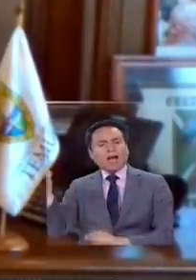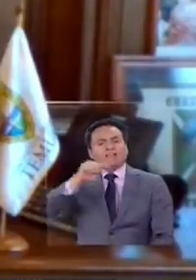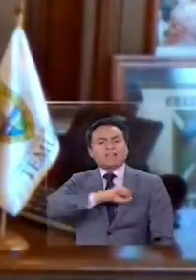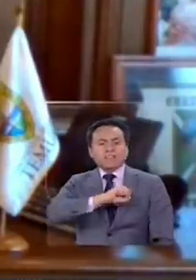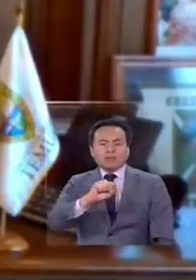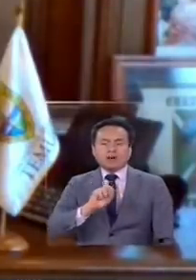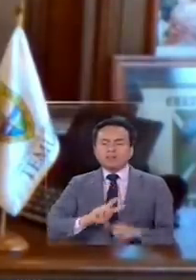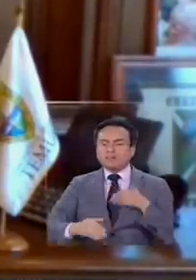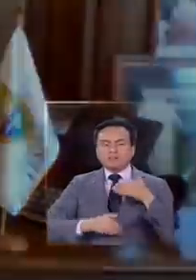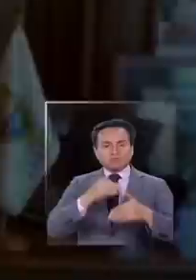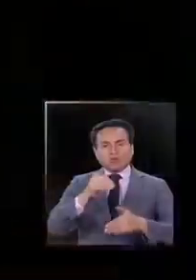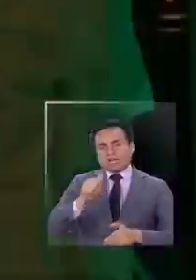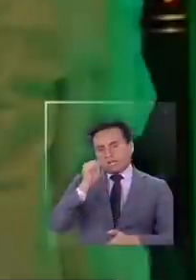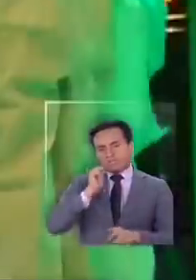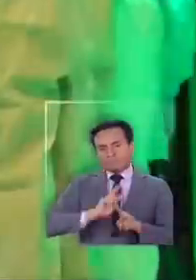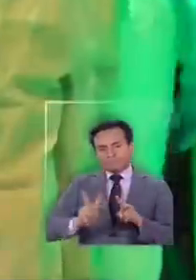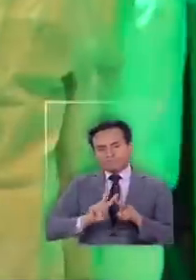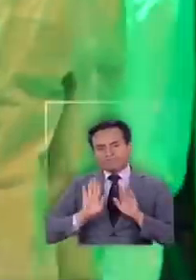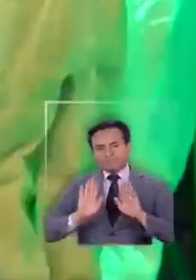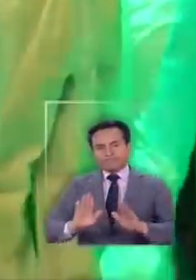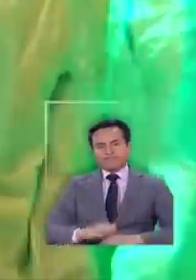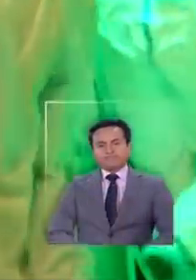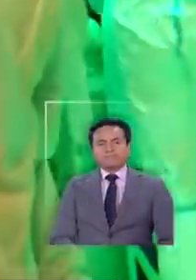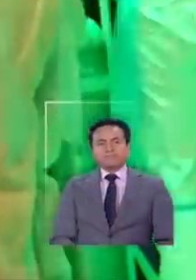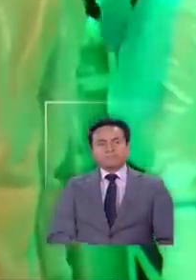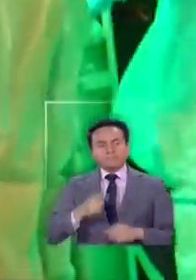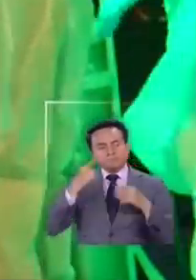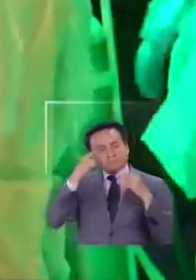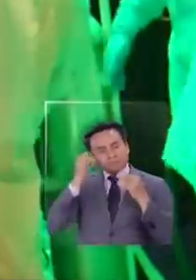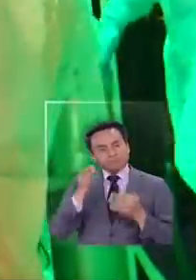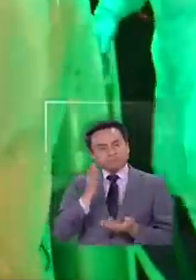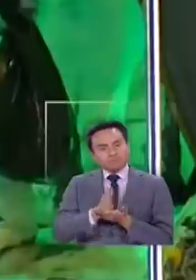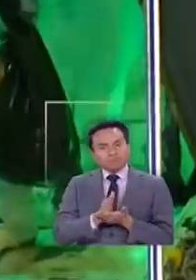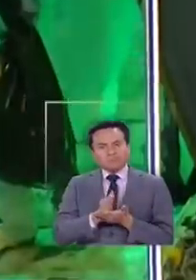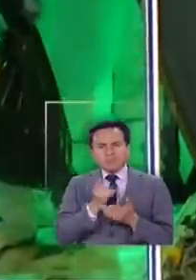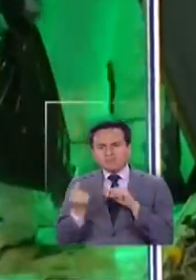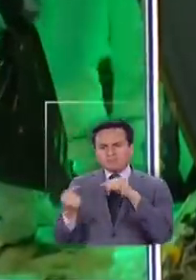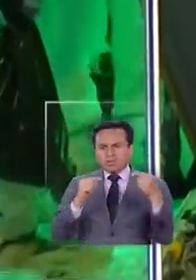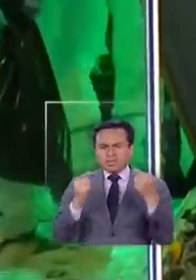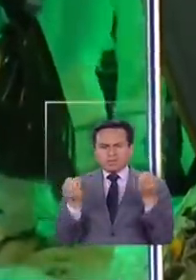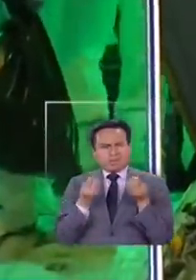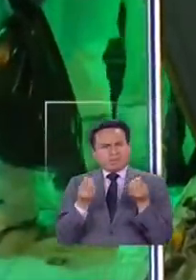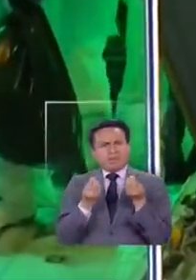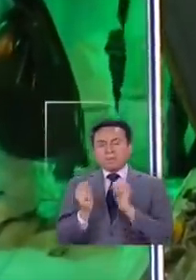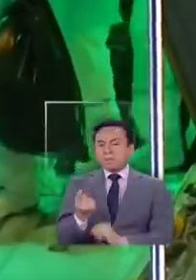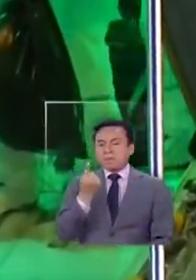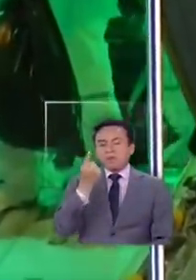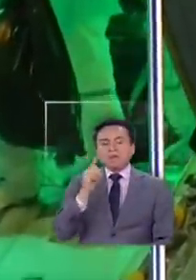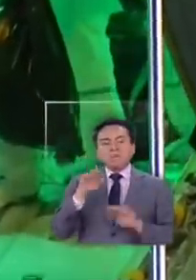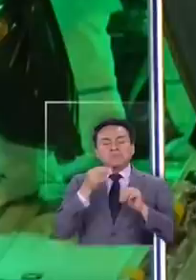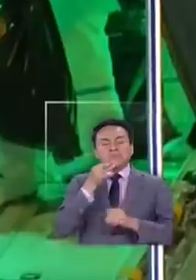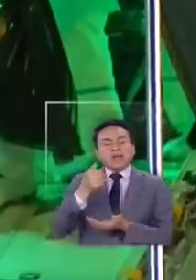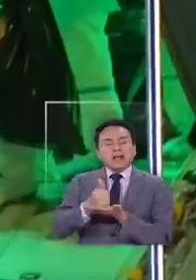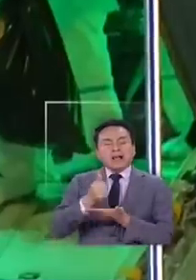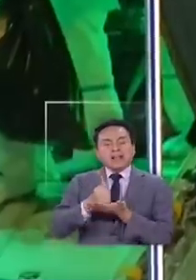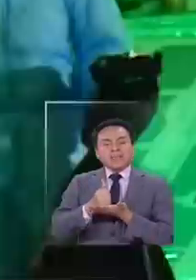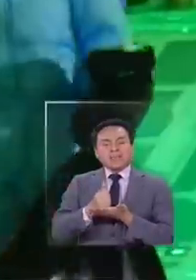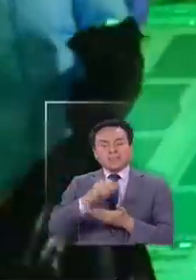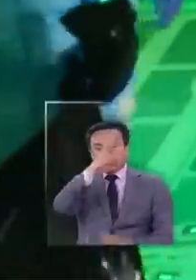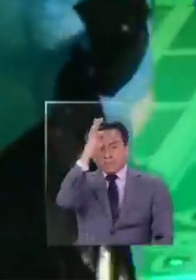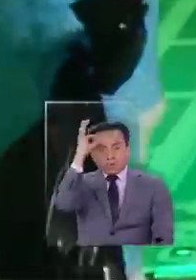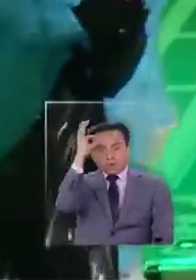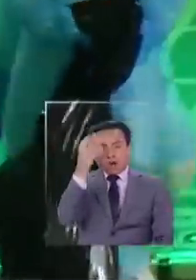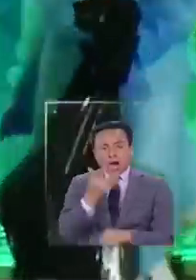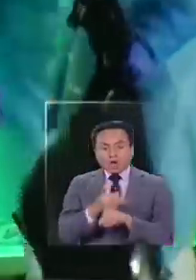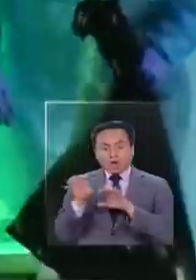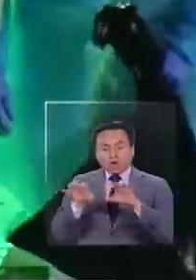así es como se ejecutó durante el día de ayer. Decisión que ha generado polémica. Primero, tal como dice el alcalde, en Temuco